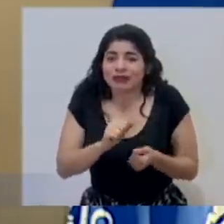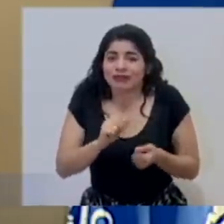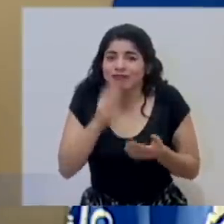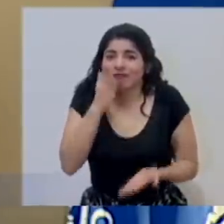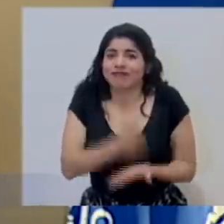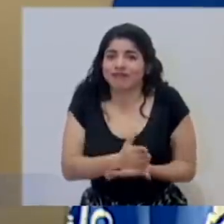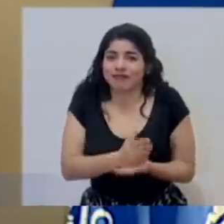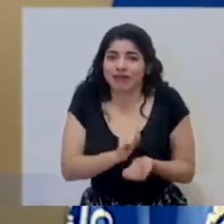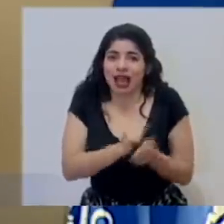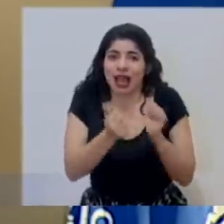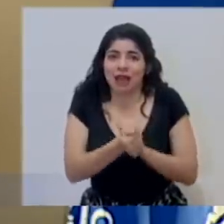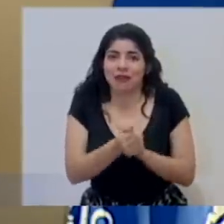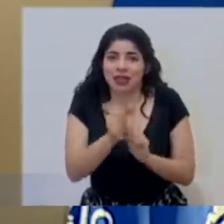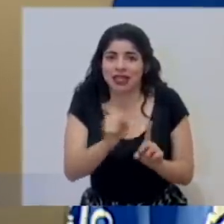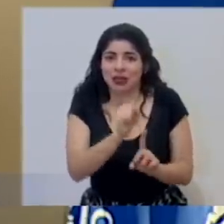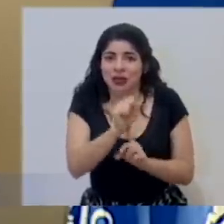realidad.